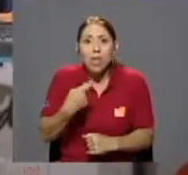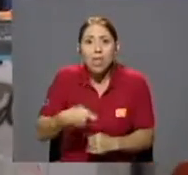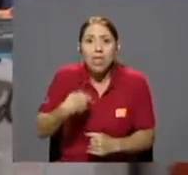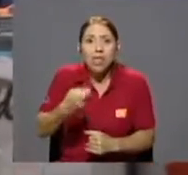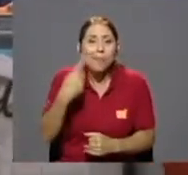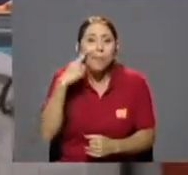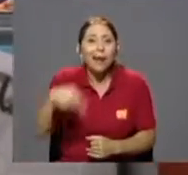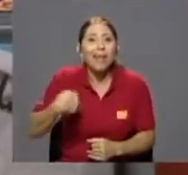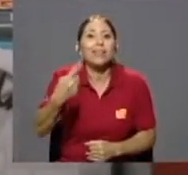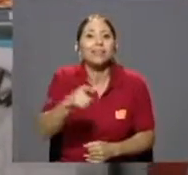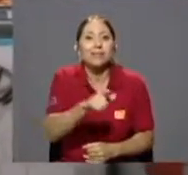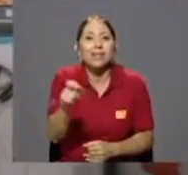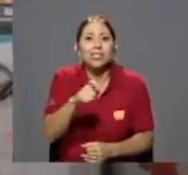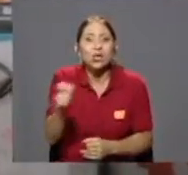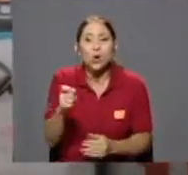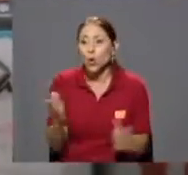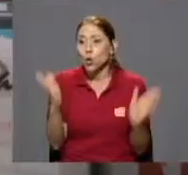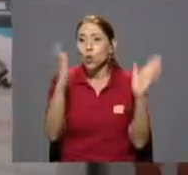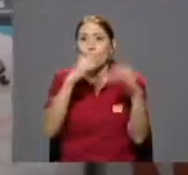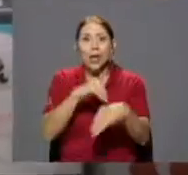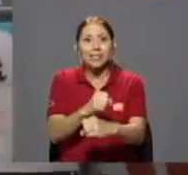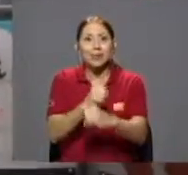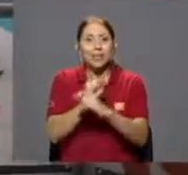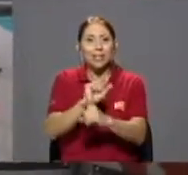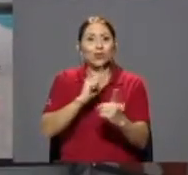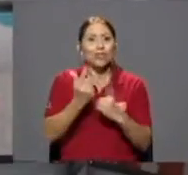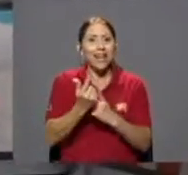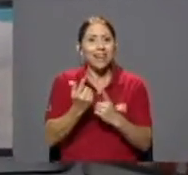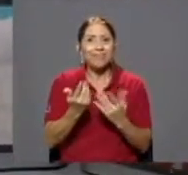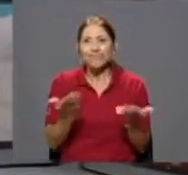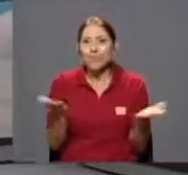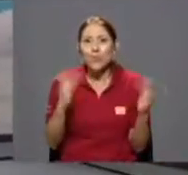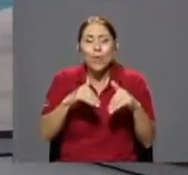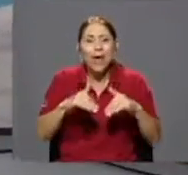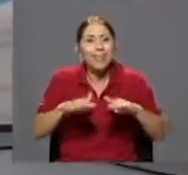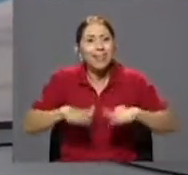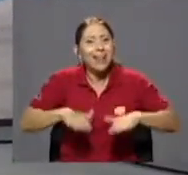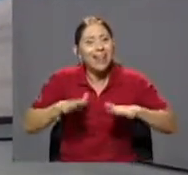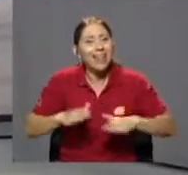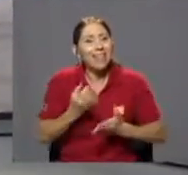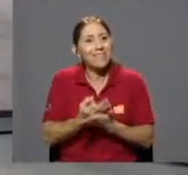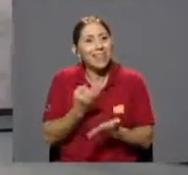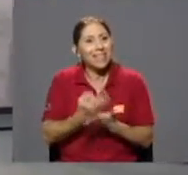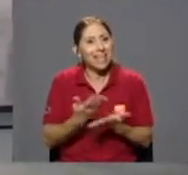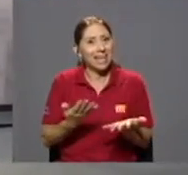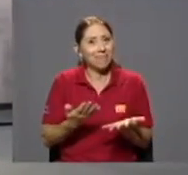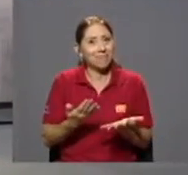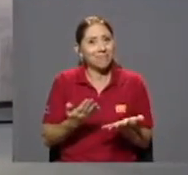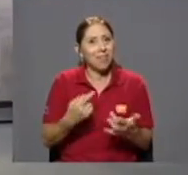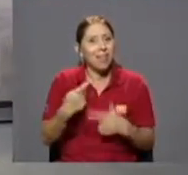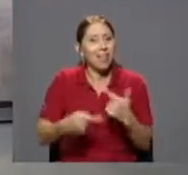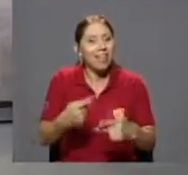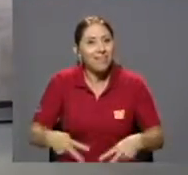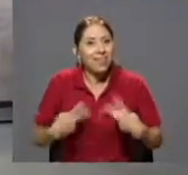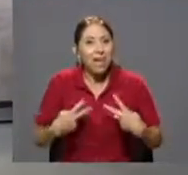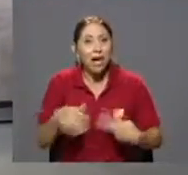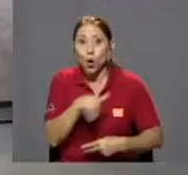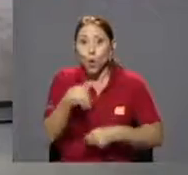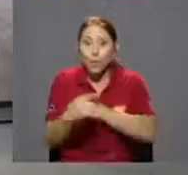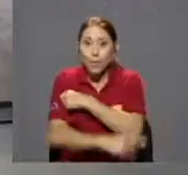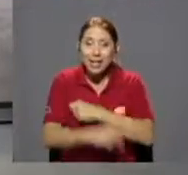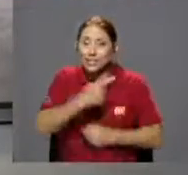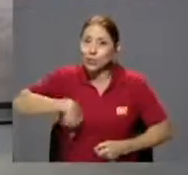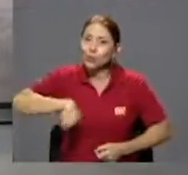pensión, tener acceso a la seguridad social, en fin, tener una tranquilidad financiera a lo largo de la vida. Por eso como